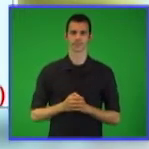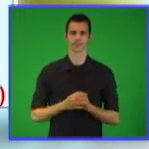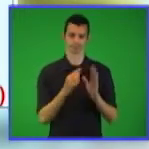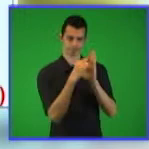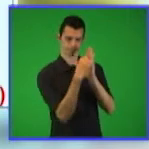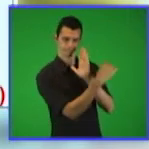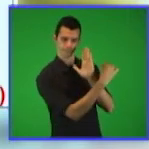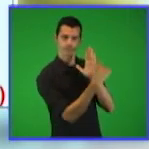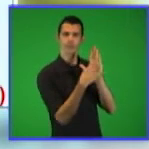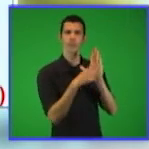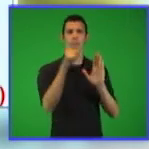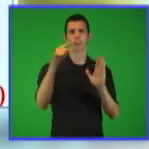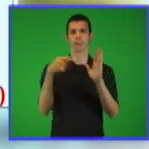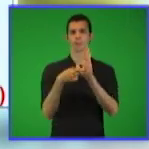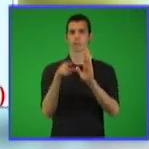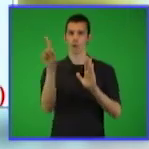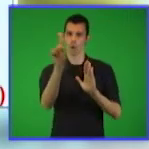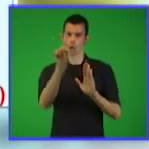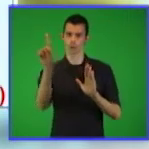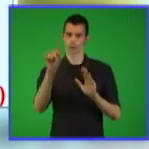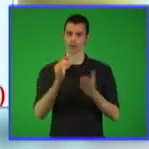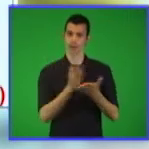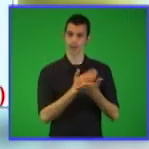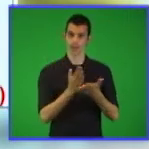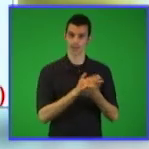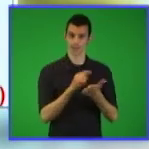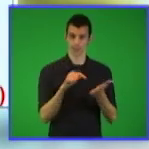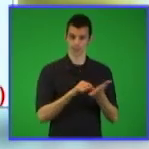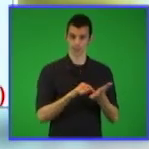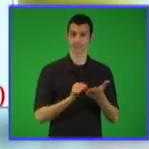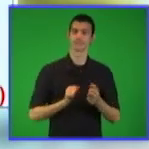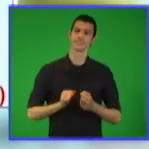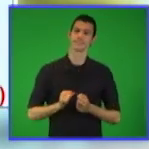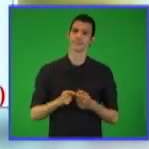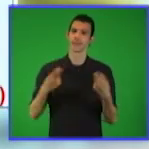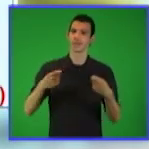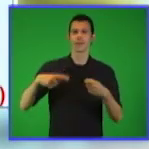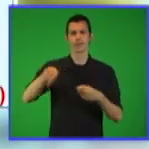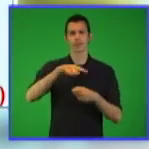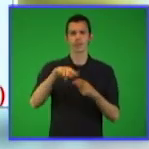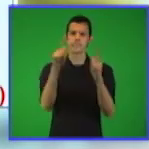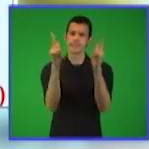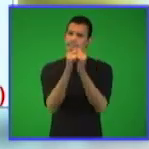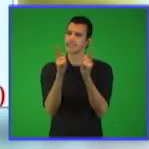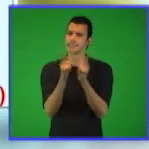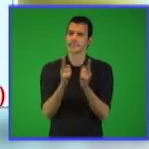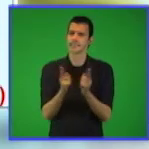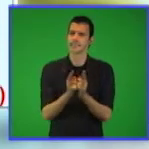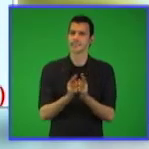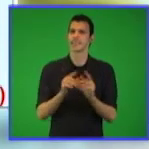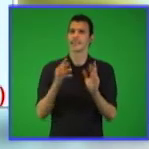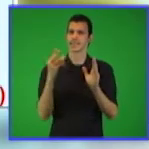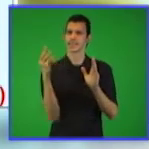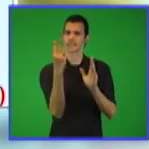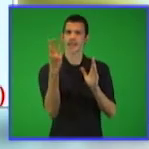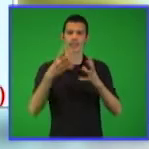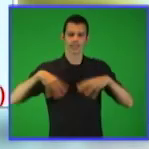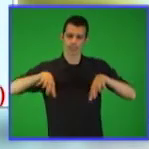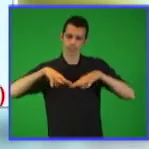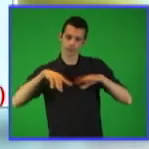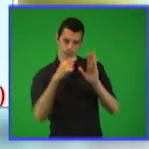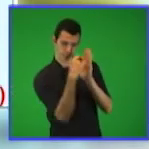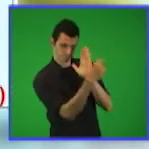el tema en el epígrafe 1.11 del libro de texto y van a